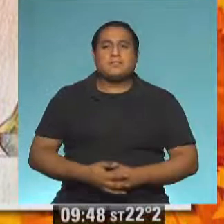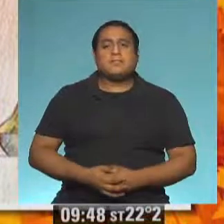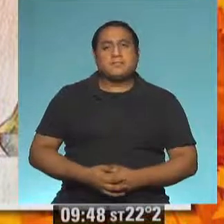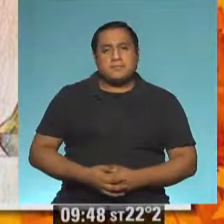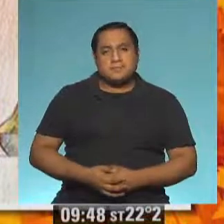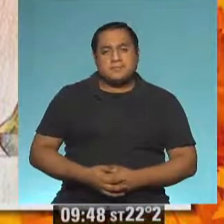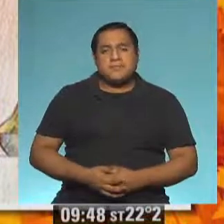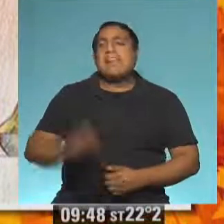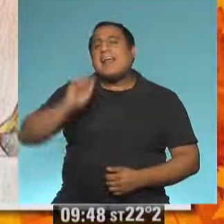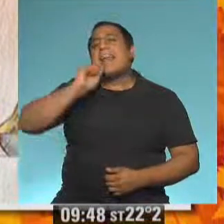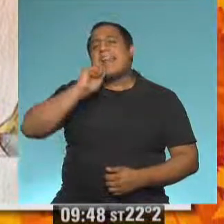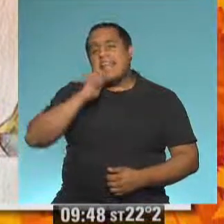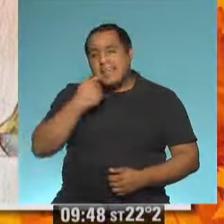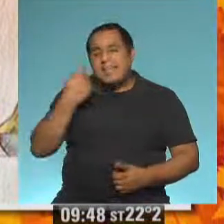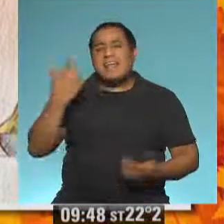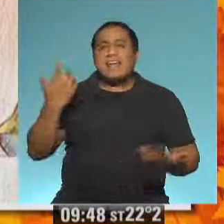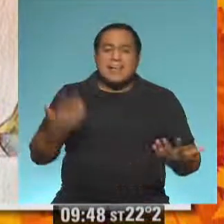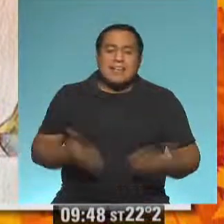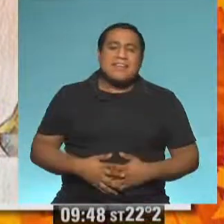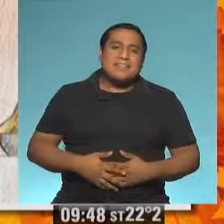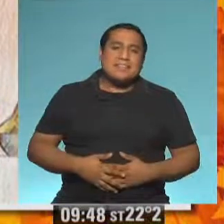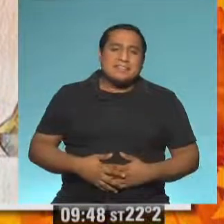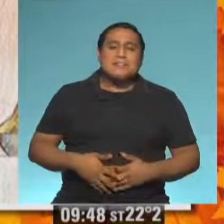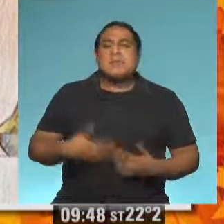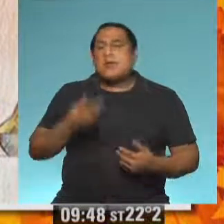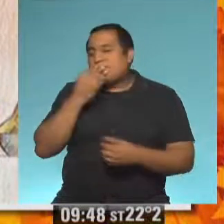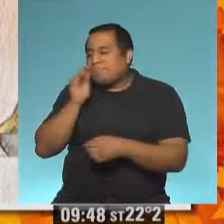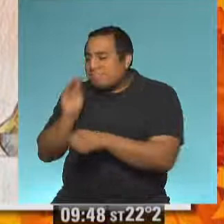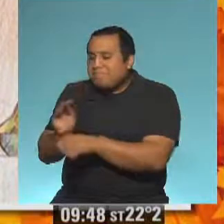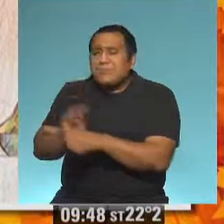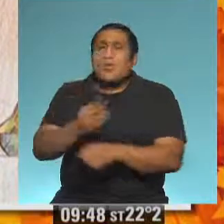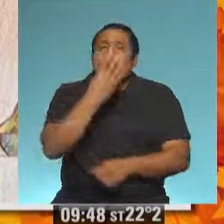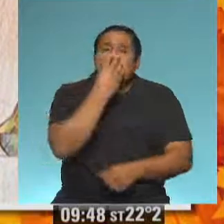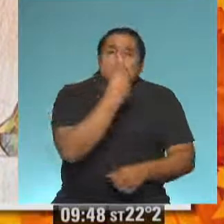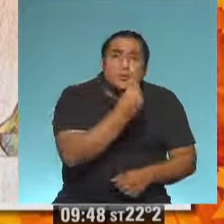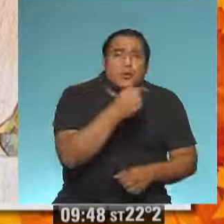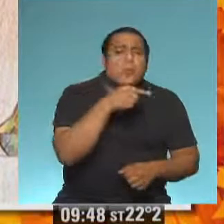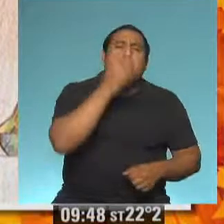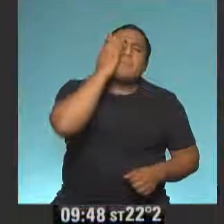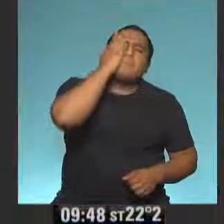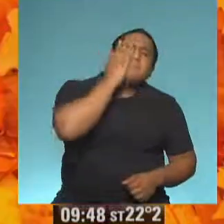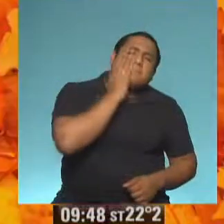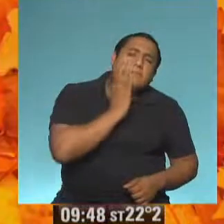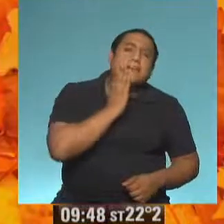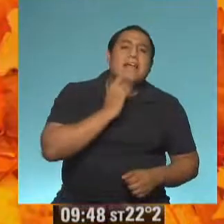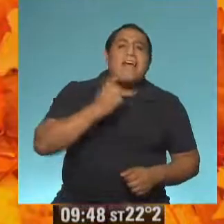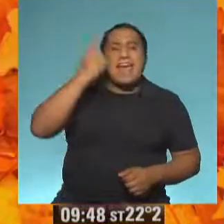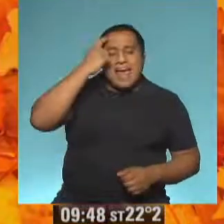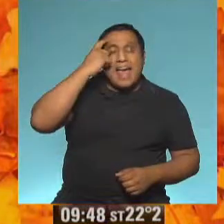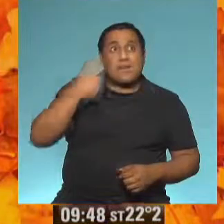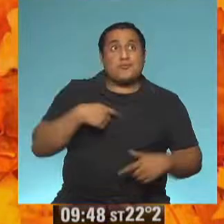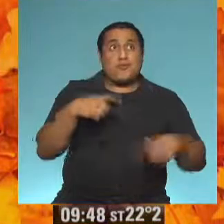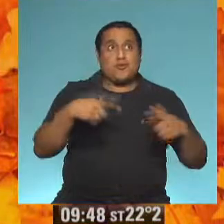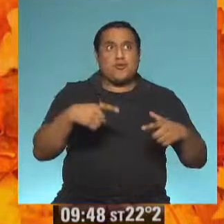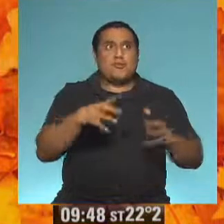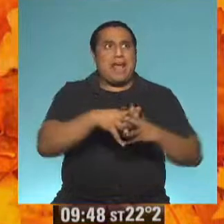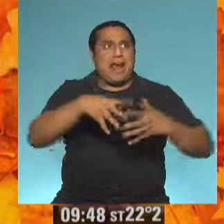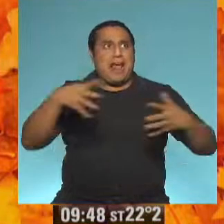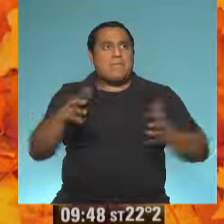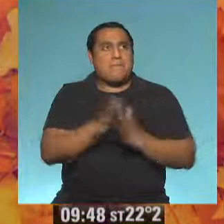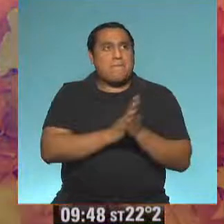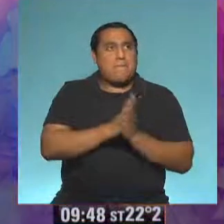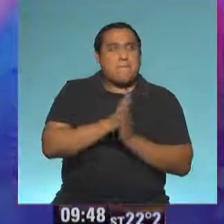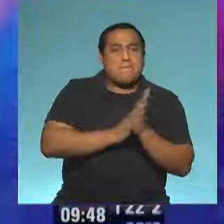¡Muy lindo! Les terminó dando de Un zorro con huevos a todos los las tortuguitas,